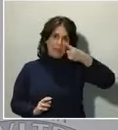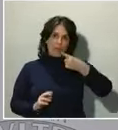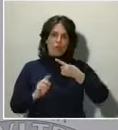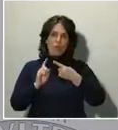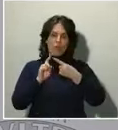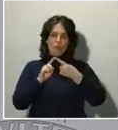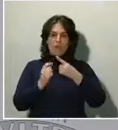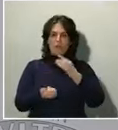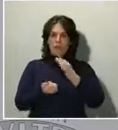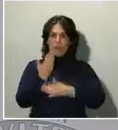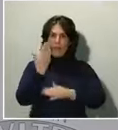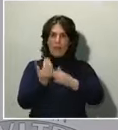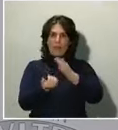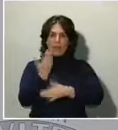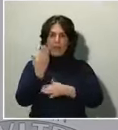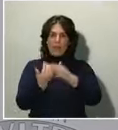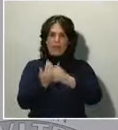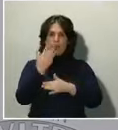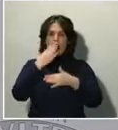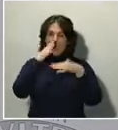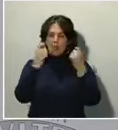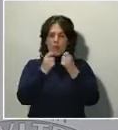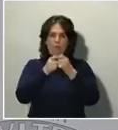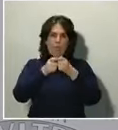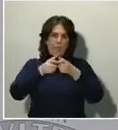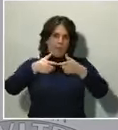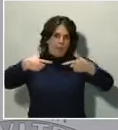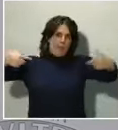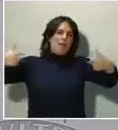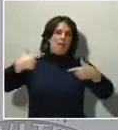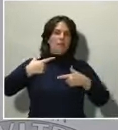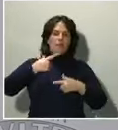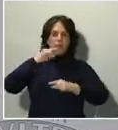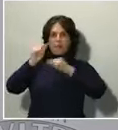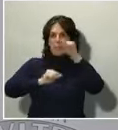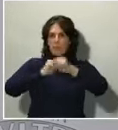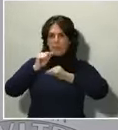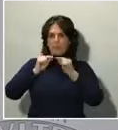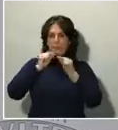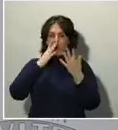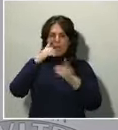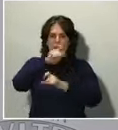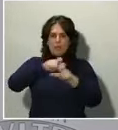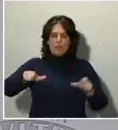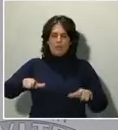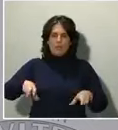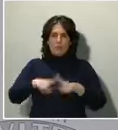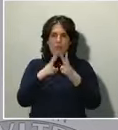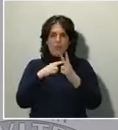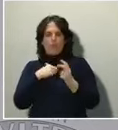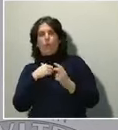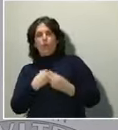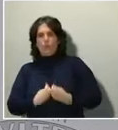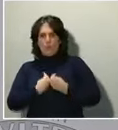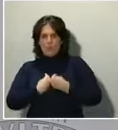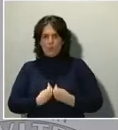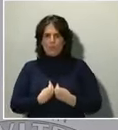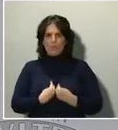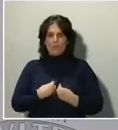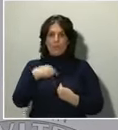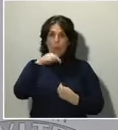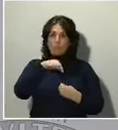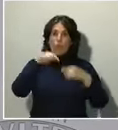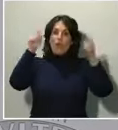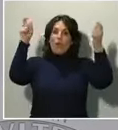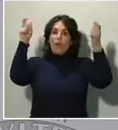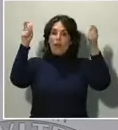abruma al conjunto de la opinión pública española y que empatizo perfectamente con ese sentir, empiece a disminuir, empiece a crecer